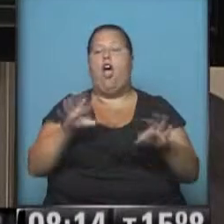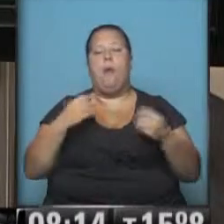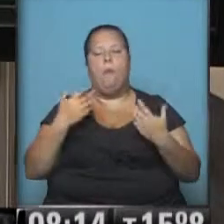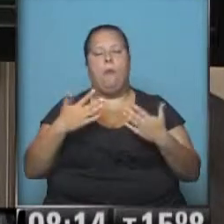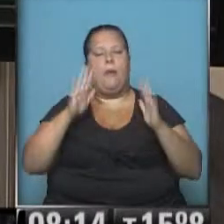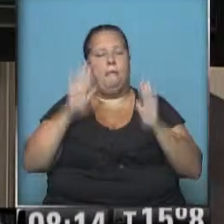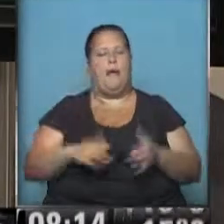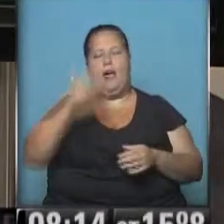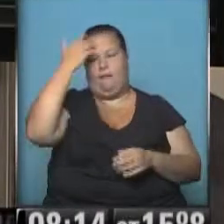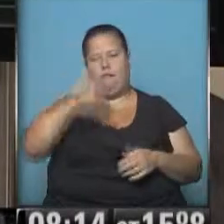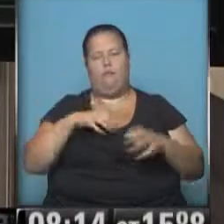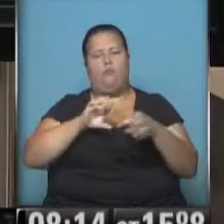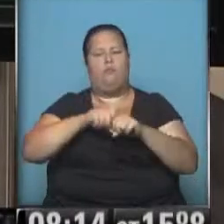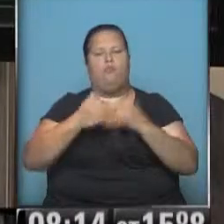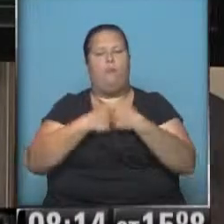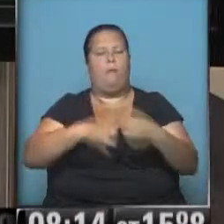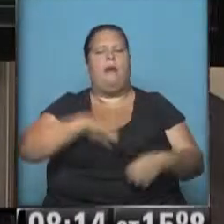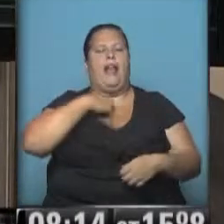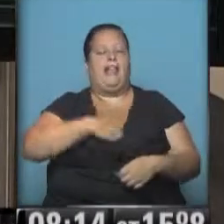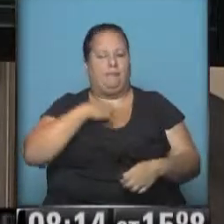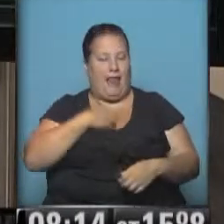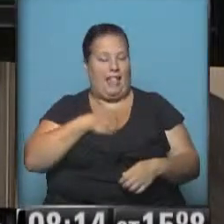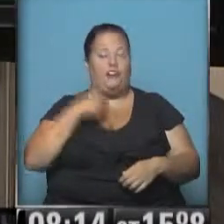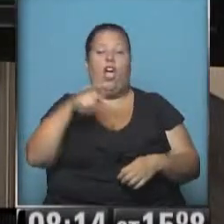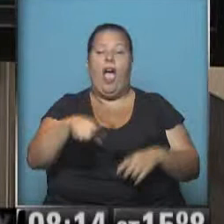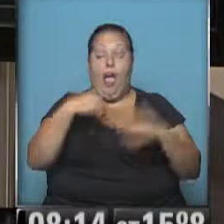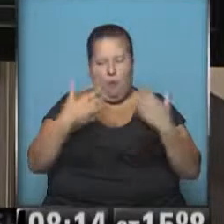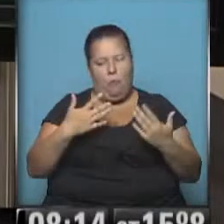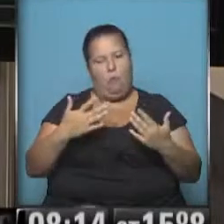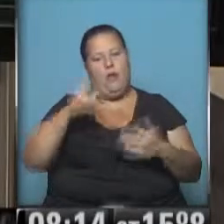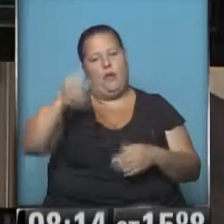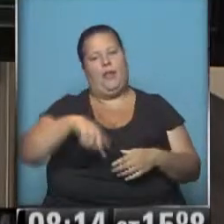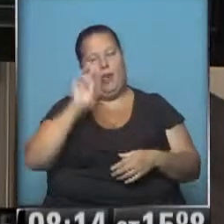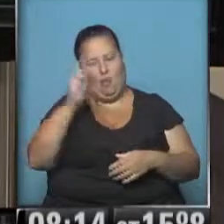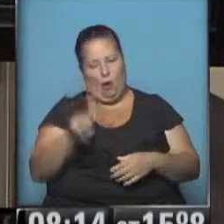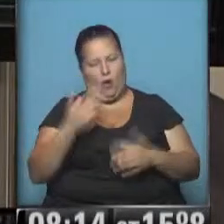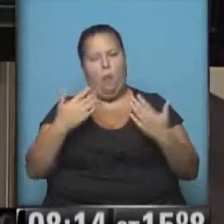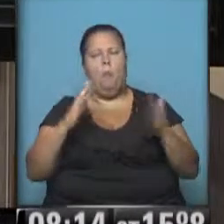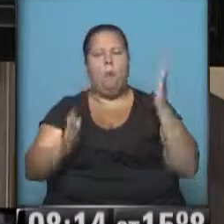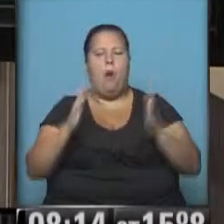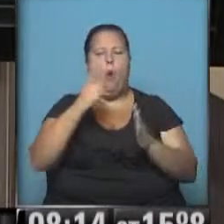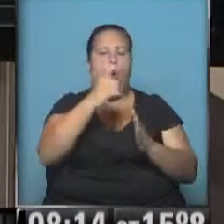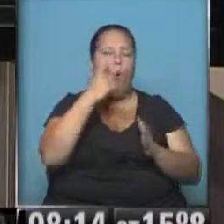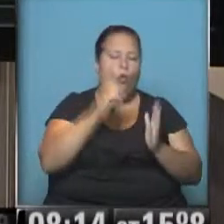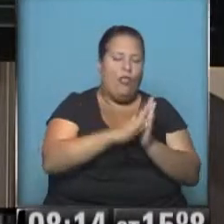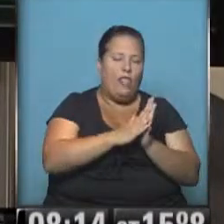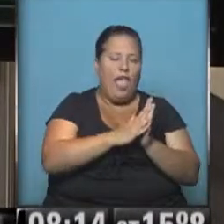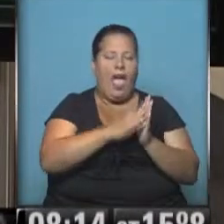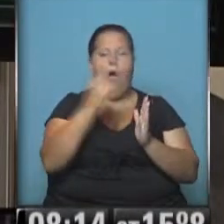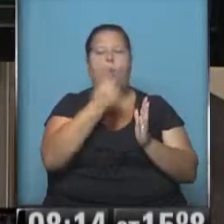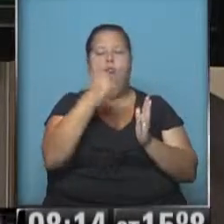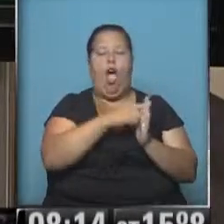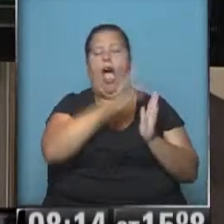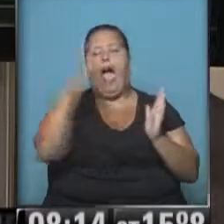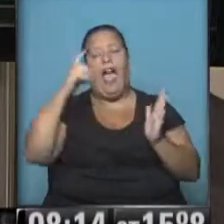una parálisis de los músculos respiratorios. Y ahí es donde puede llegar a sobrevenir la muerte. Esto puede ocurrir desde un día, desde una hora